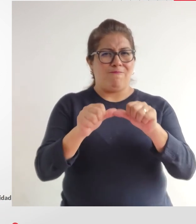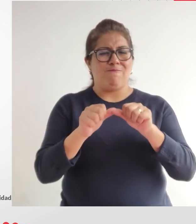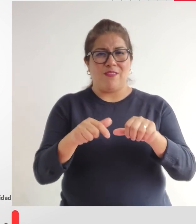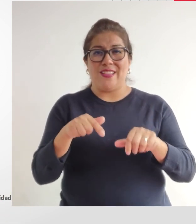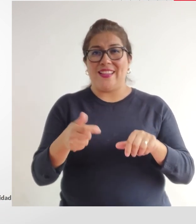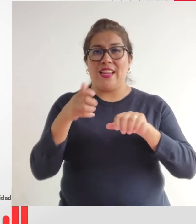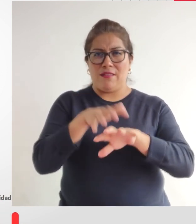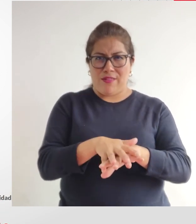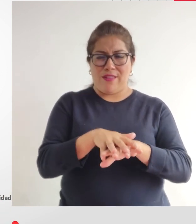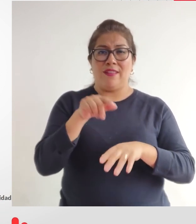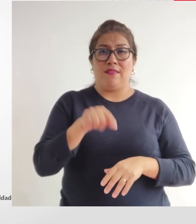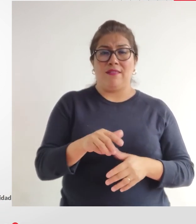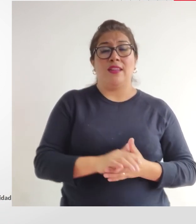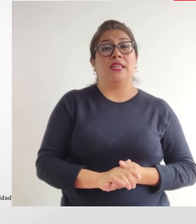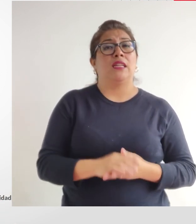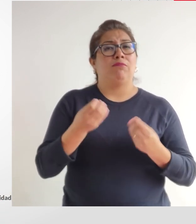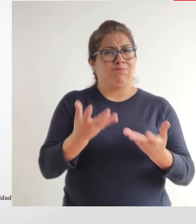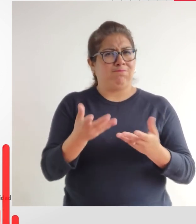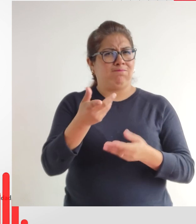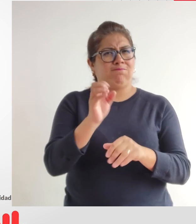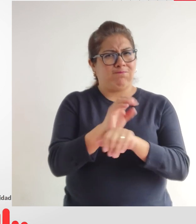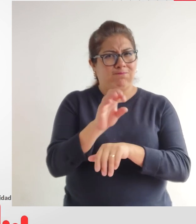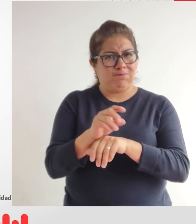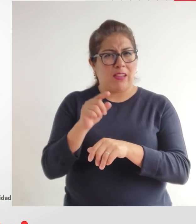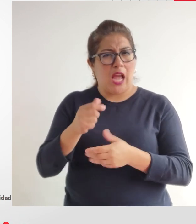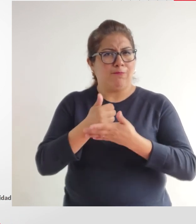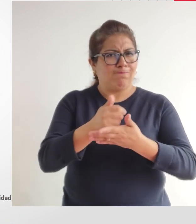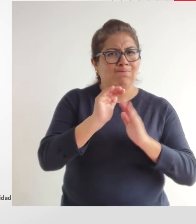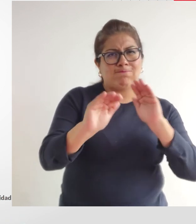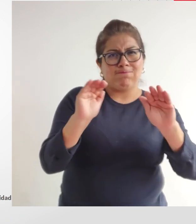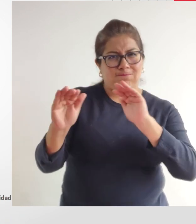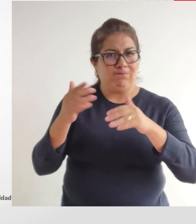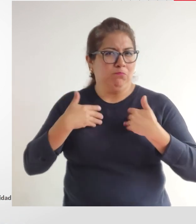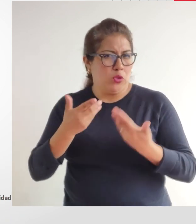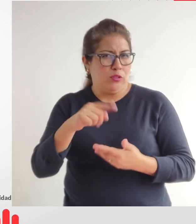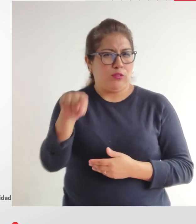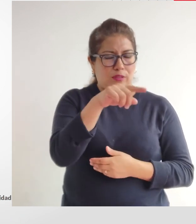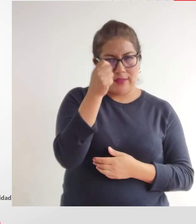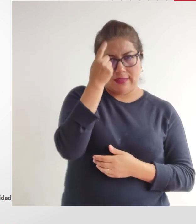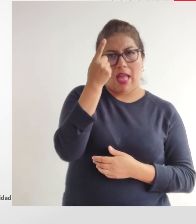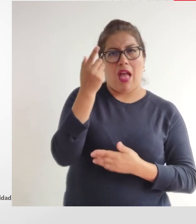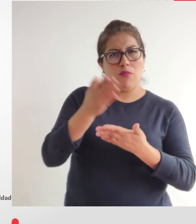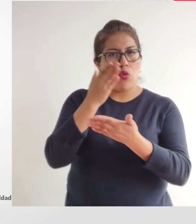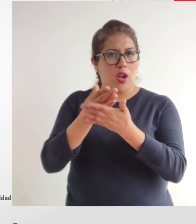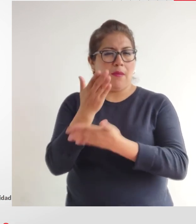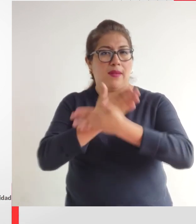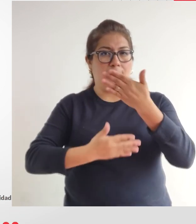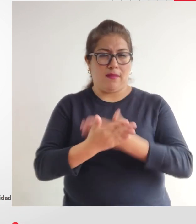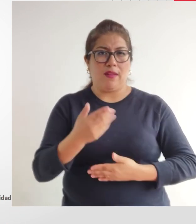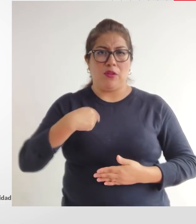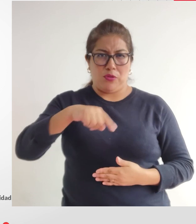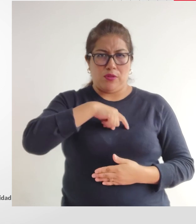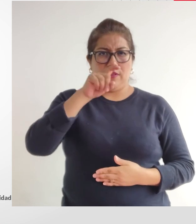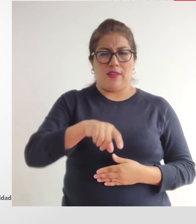Bono Inclusión y está orientada a que todos los ciudadanos todos los peruanos podamos entender la problemática de discapacidad